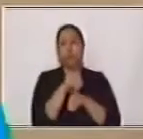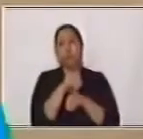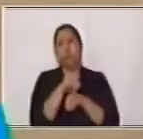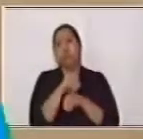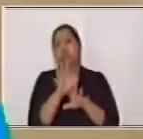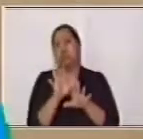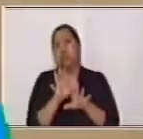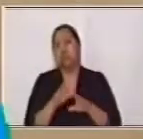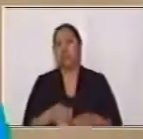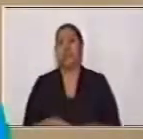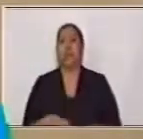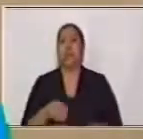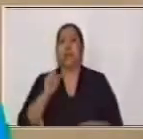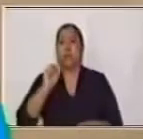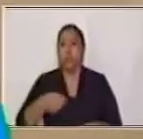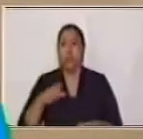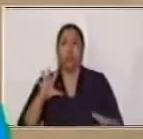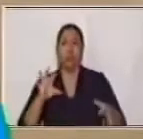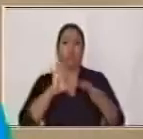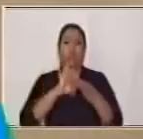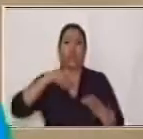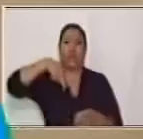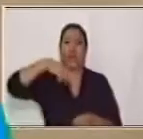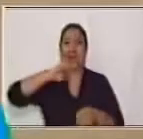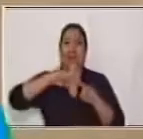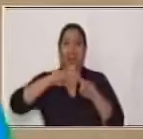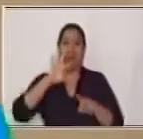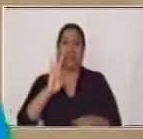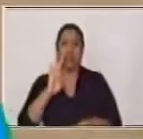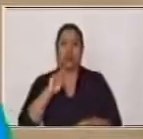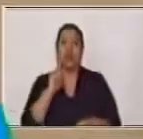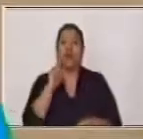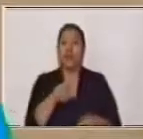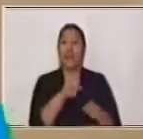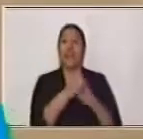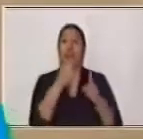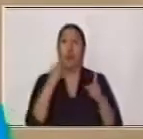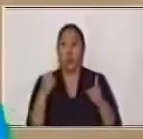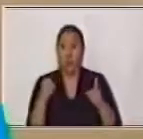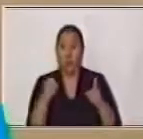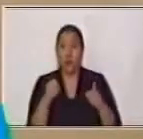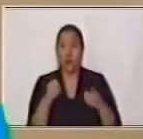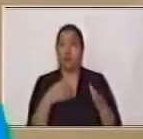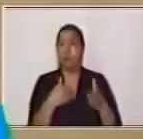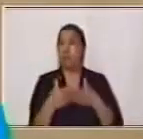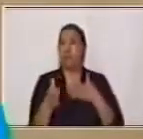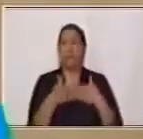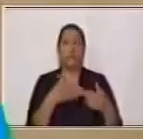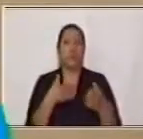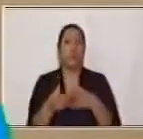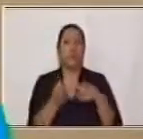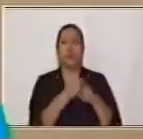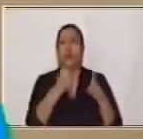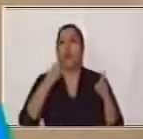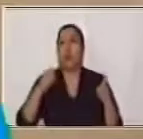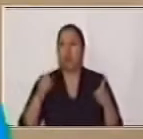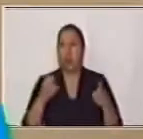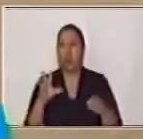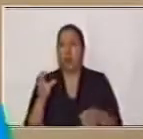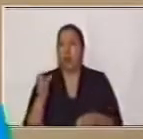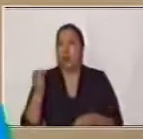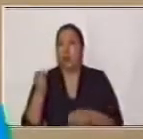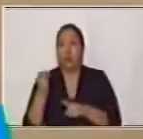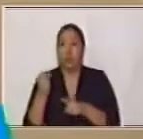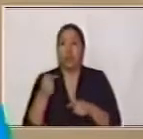nexo. En ese caso, la oración, aunque sea yuxtapuesta, va a ser una oración yuxtapuesta